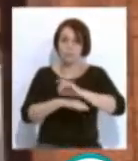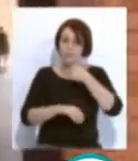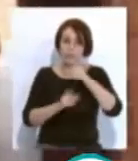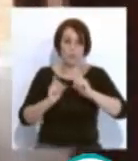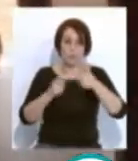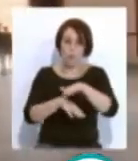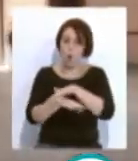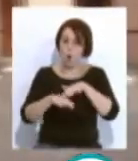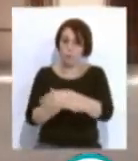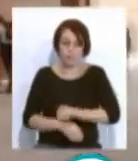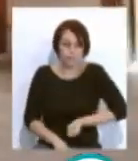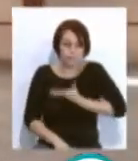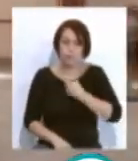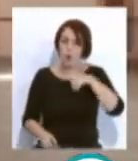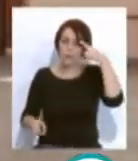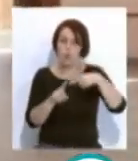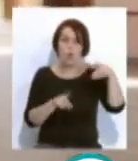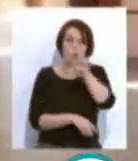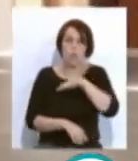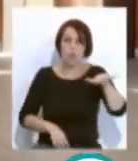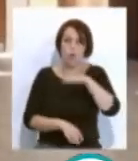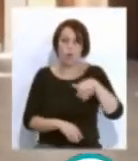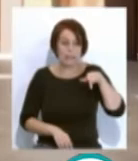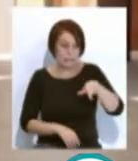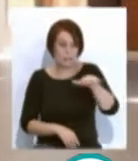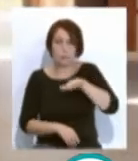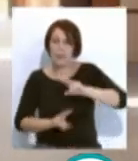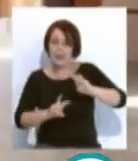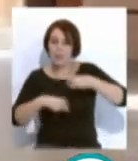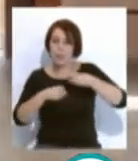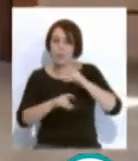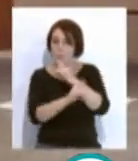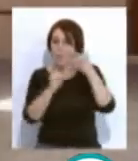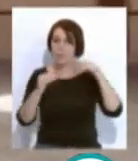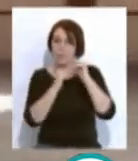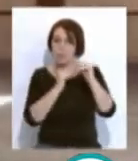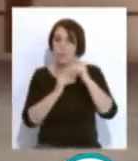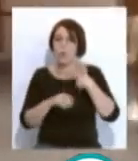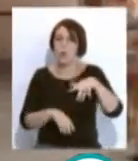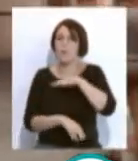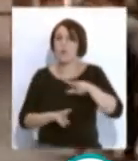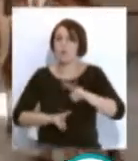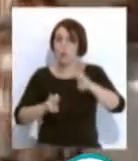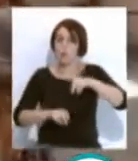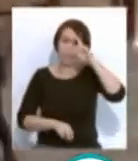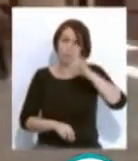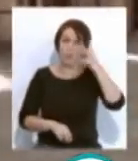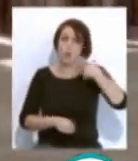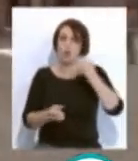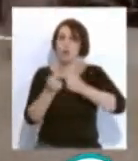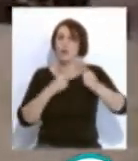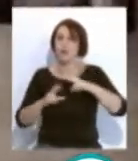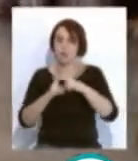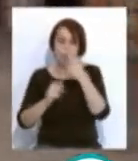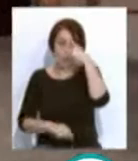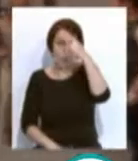equipo de gobierno para conseguir que la zona sea un lugar de regeneración medioambiental sostenible con nuevos espacios de innovación económica, social y